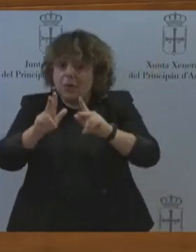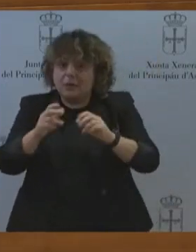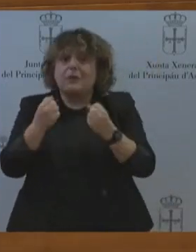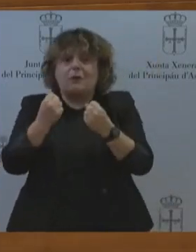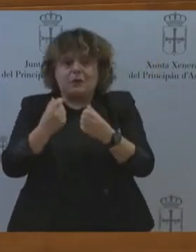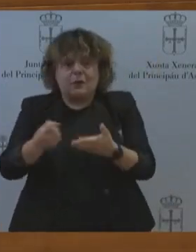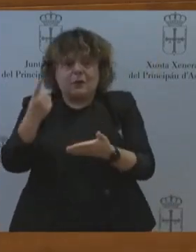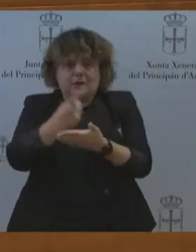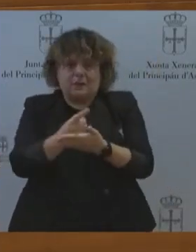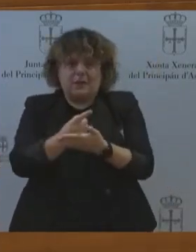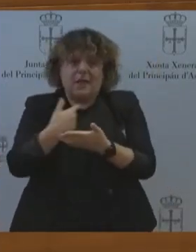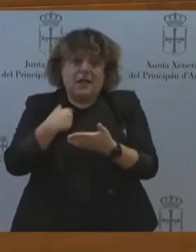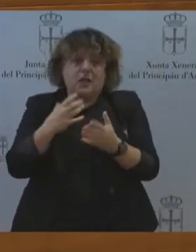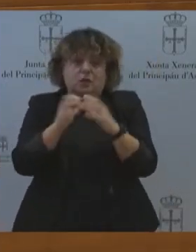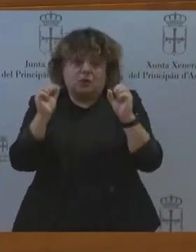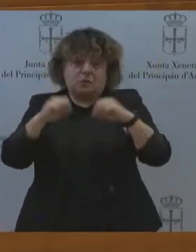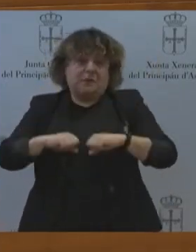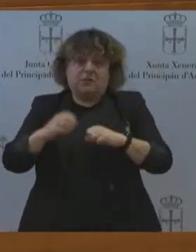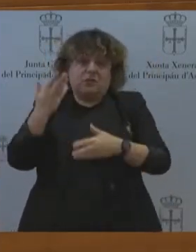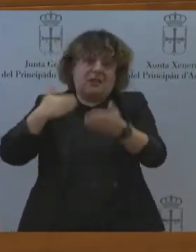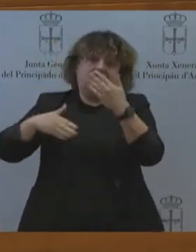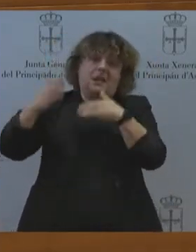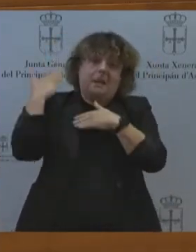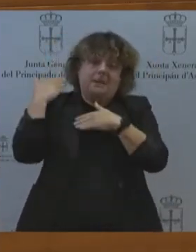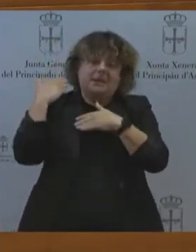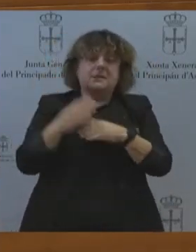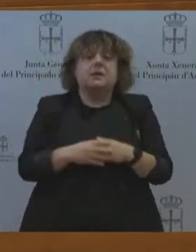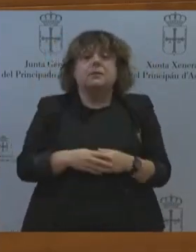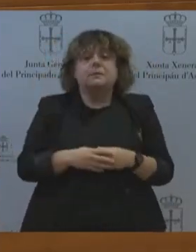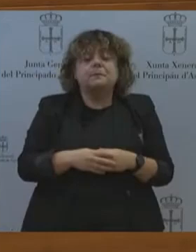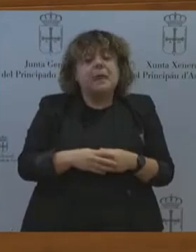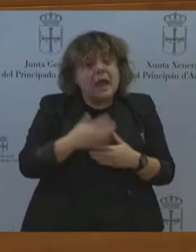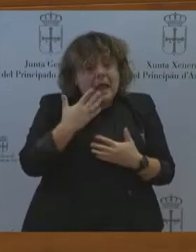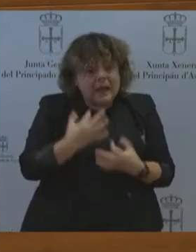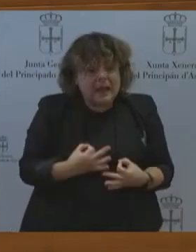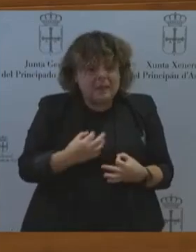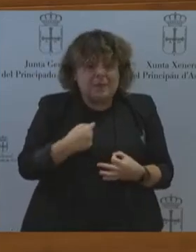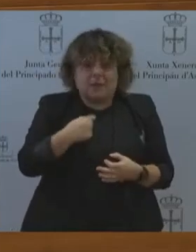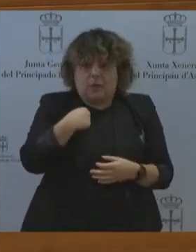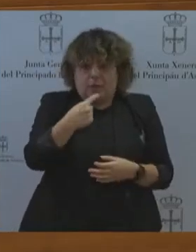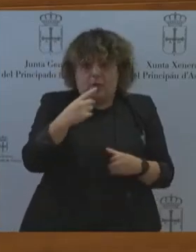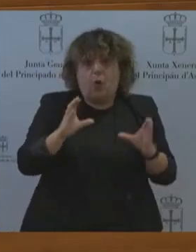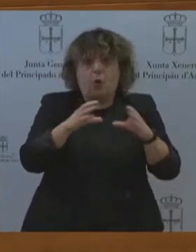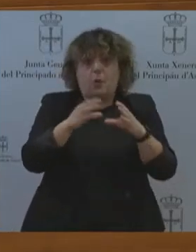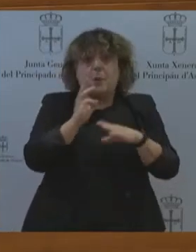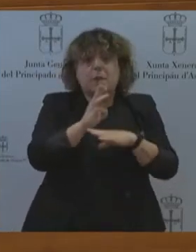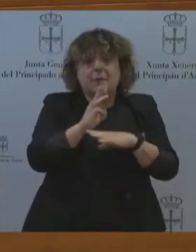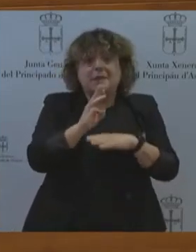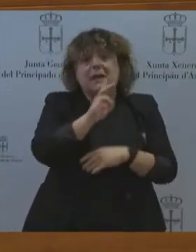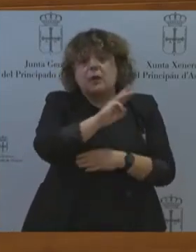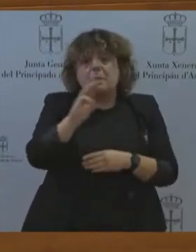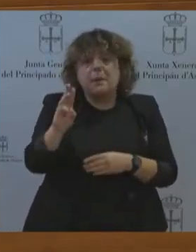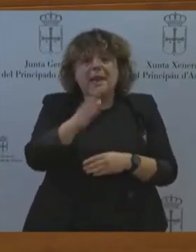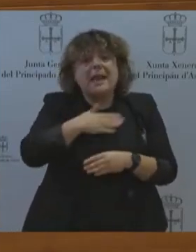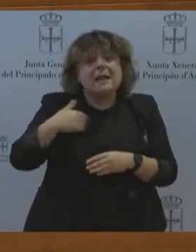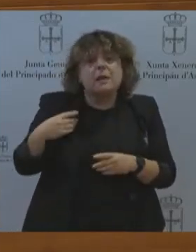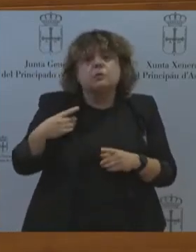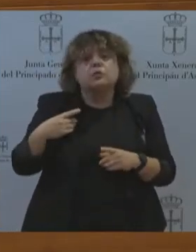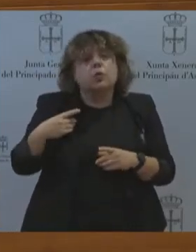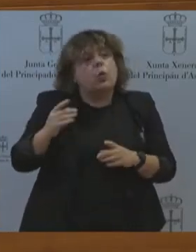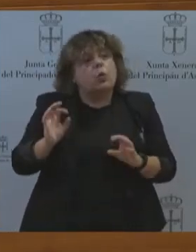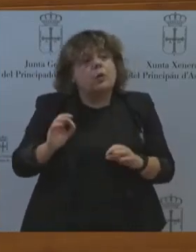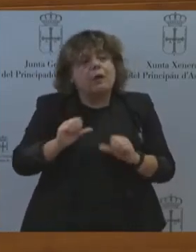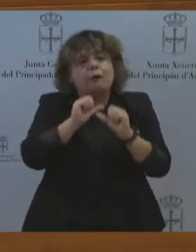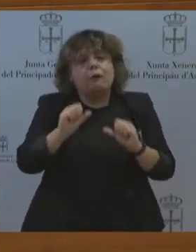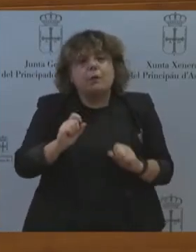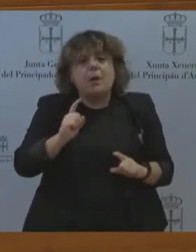Créame si le digo que desde el Grupo Parlamentario Popular queremos llevar a cabo una posición constructiva y leal, procurando